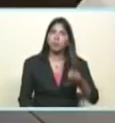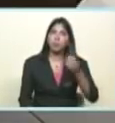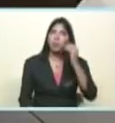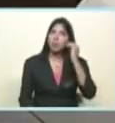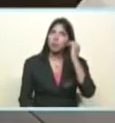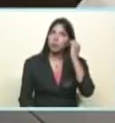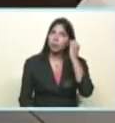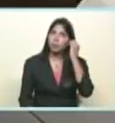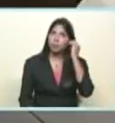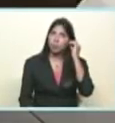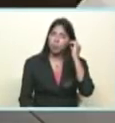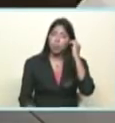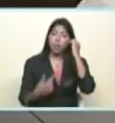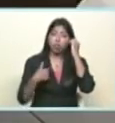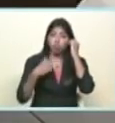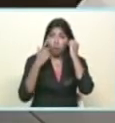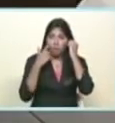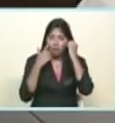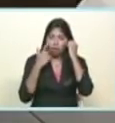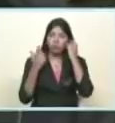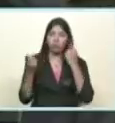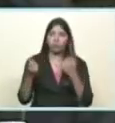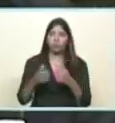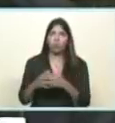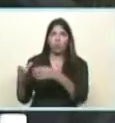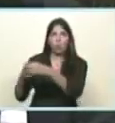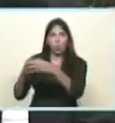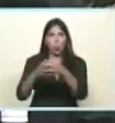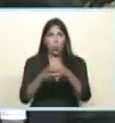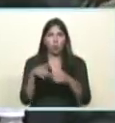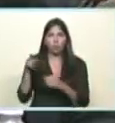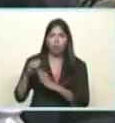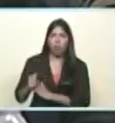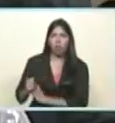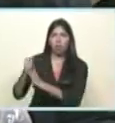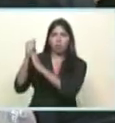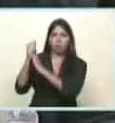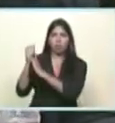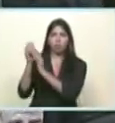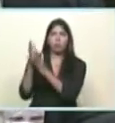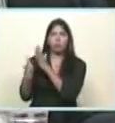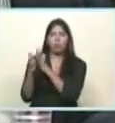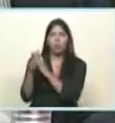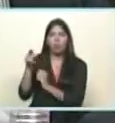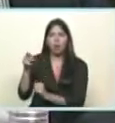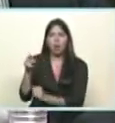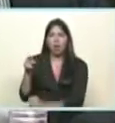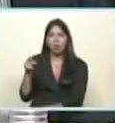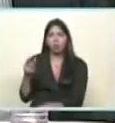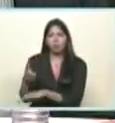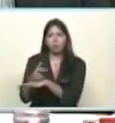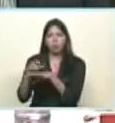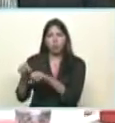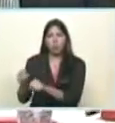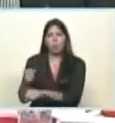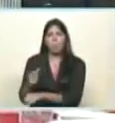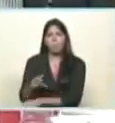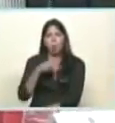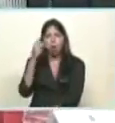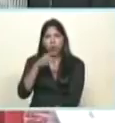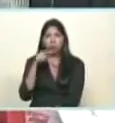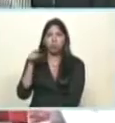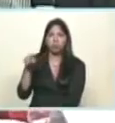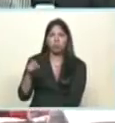cómo estos sectores que dirigen hoy el poder político en los Estados Unidos se